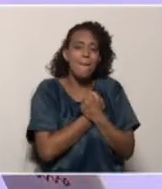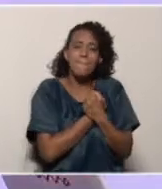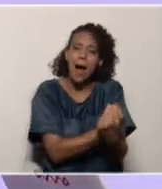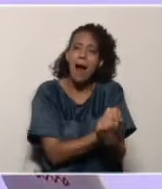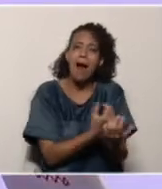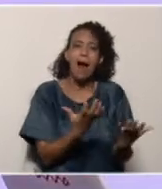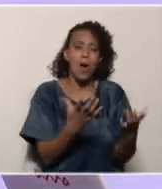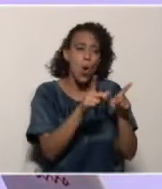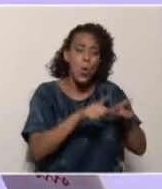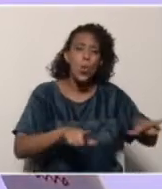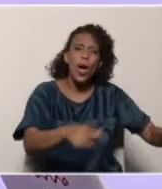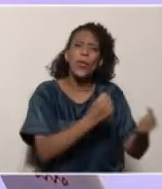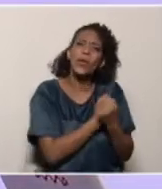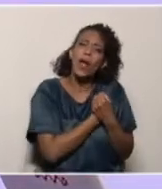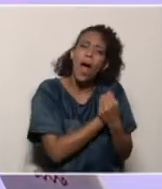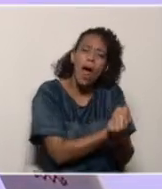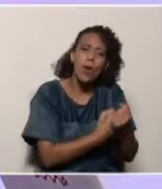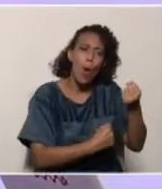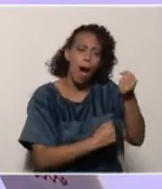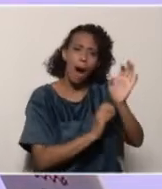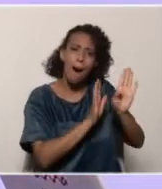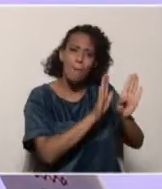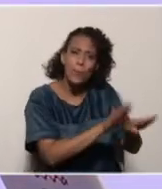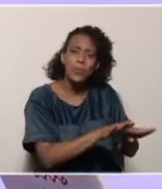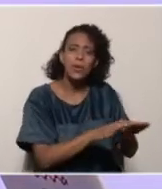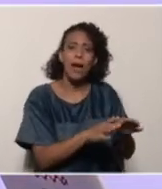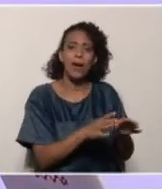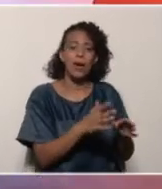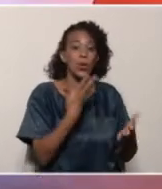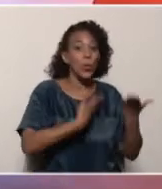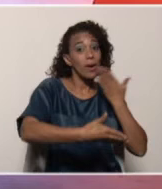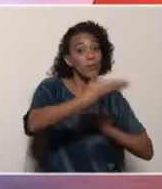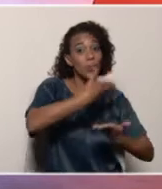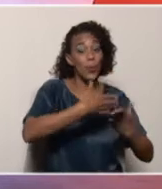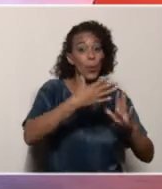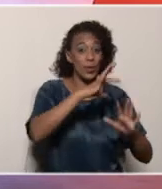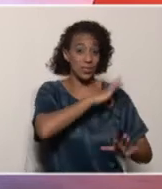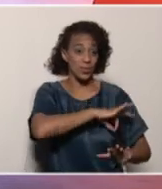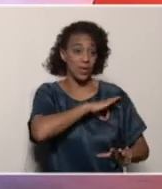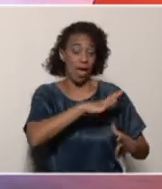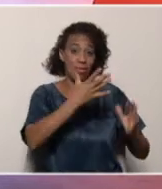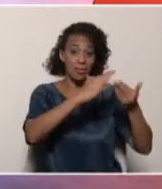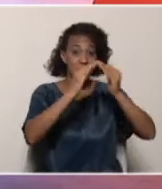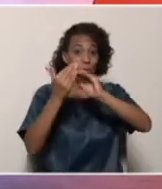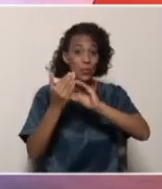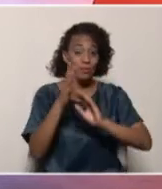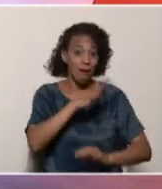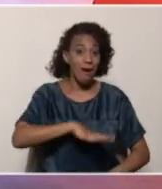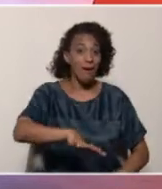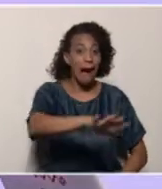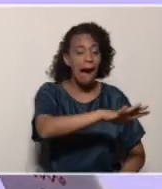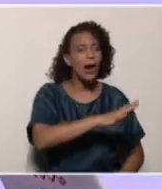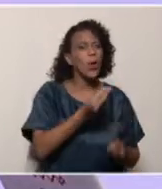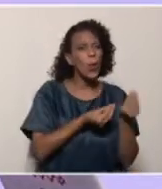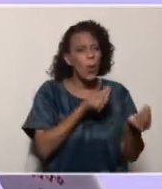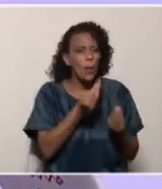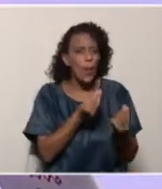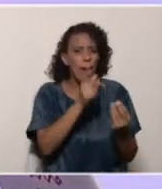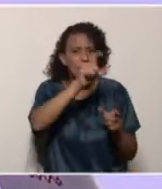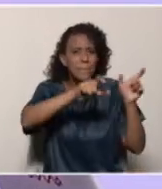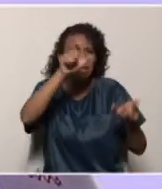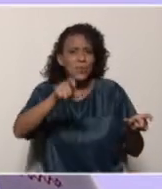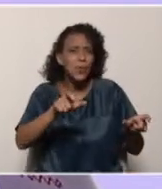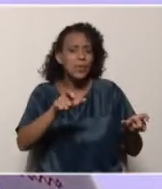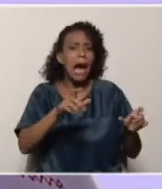mantenerlo, hay que hacerlo sustentable, sostenible, pero eso también tiene que ver con las relaciones sociales que tenemos en nuestra comunidad. Entonces, vamos a